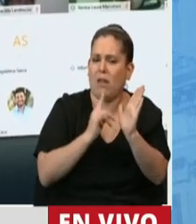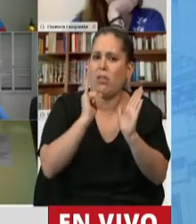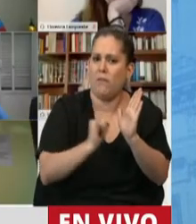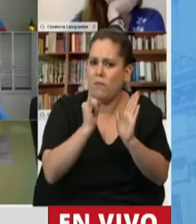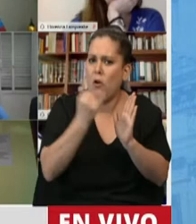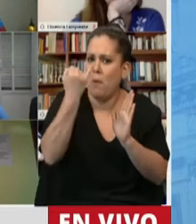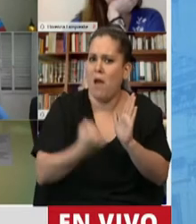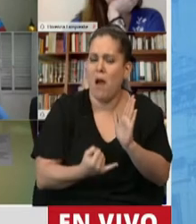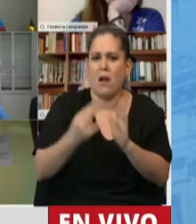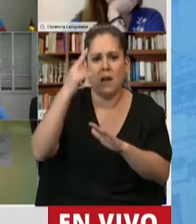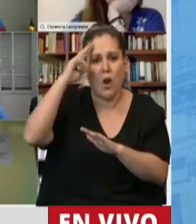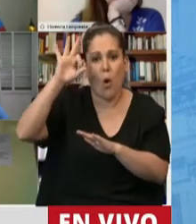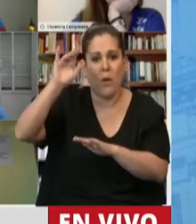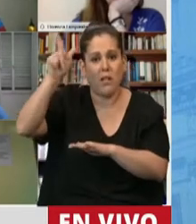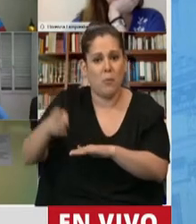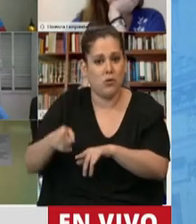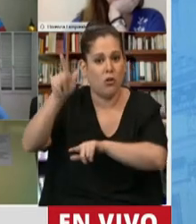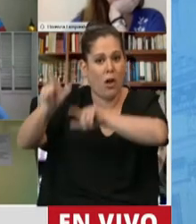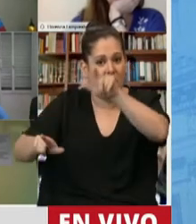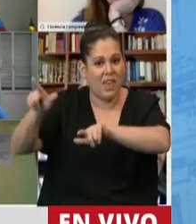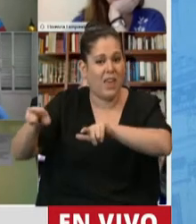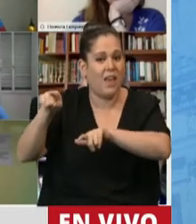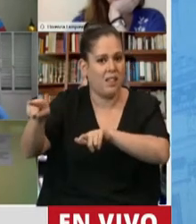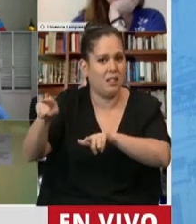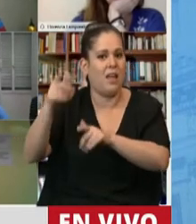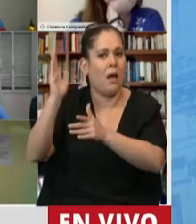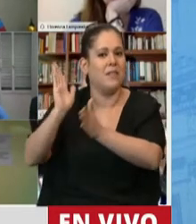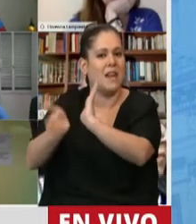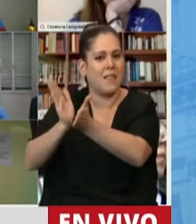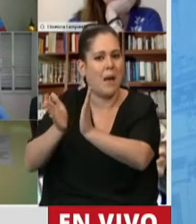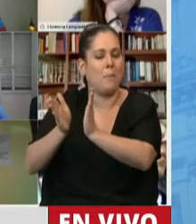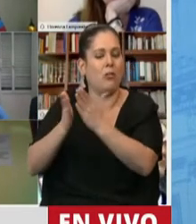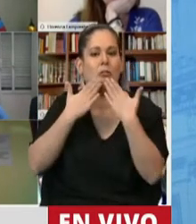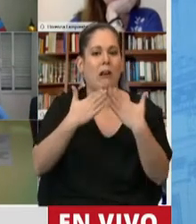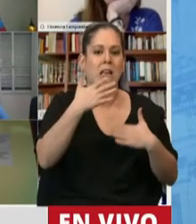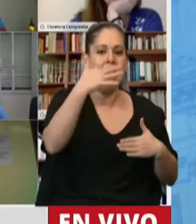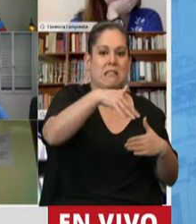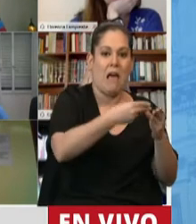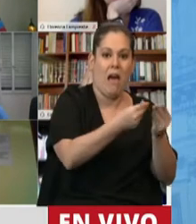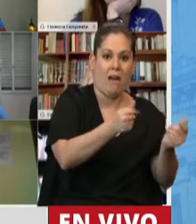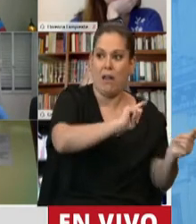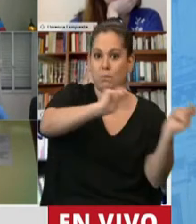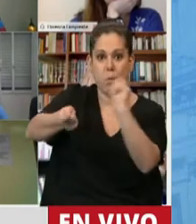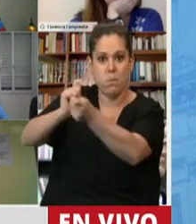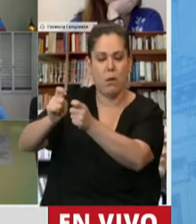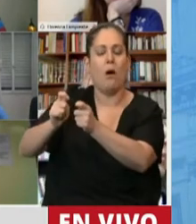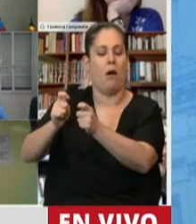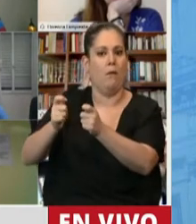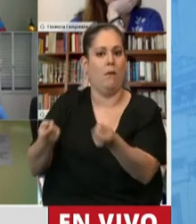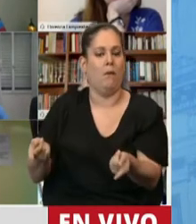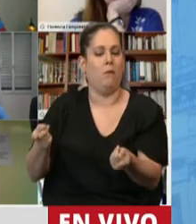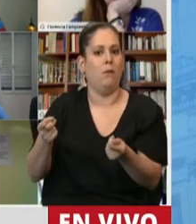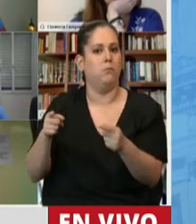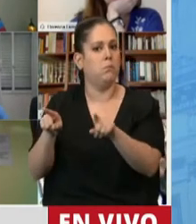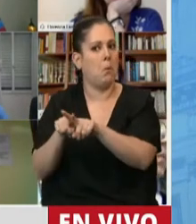90% de los enfermos COVID-19 que han sido tratados con plasma se han recuperado. Es por ello